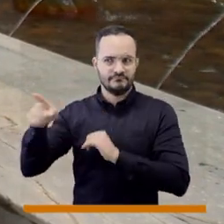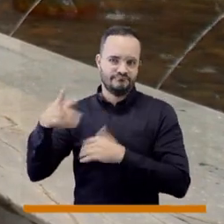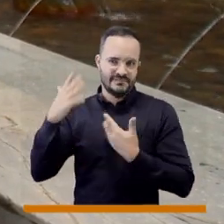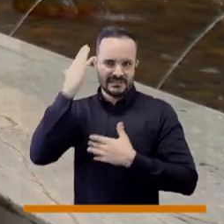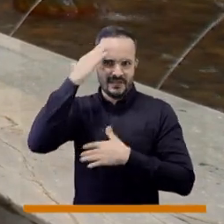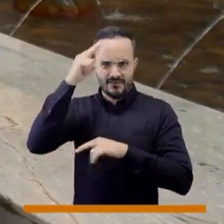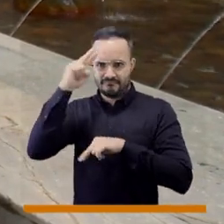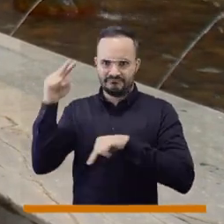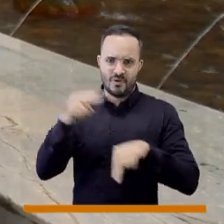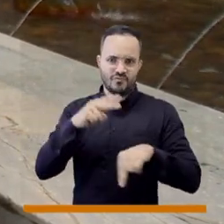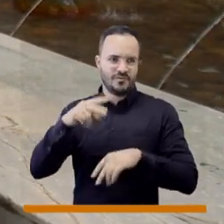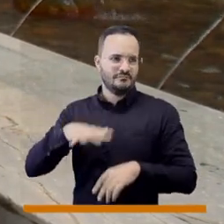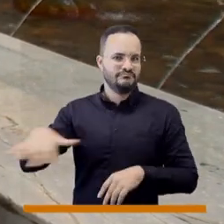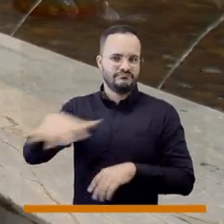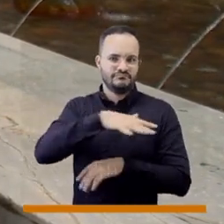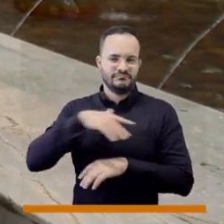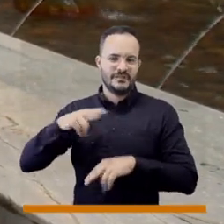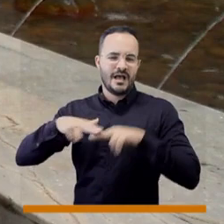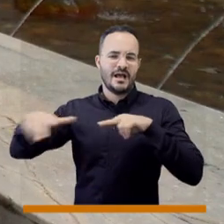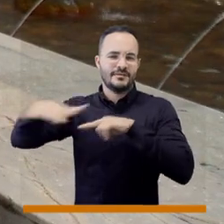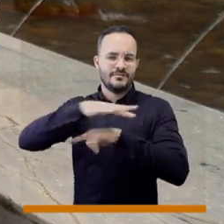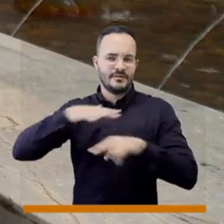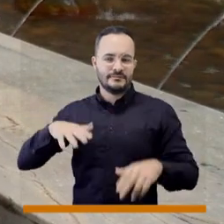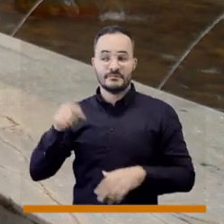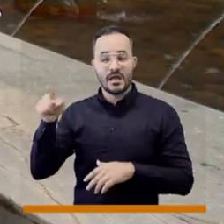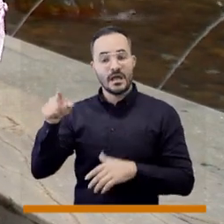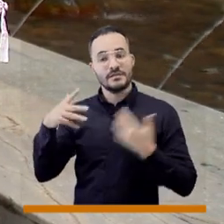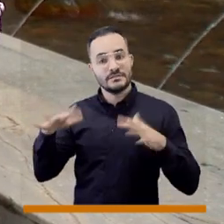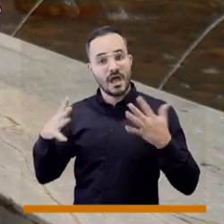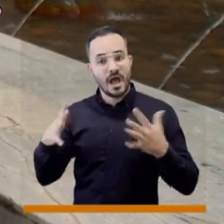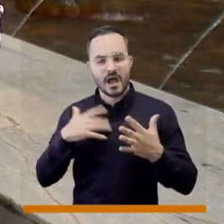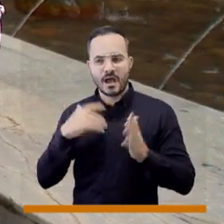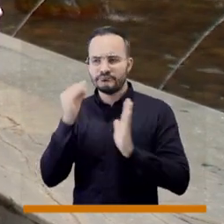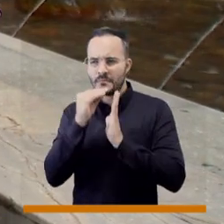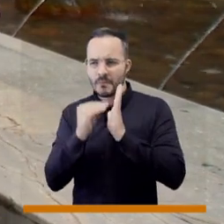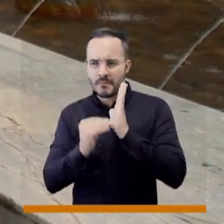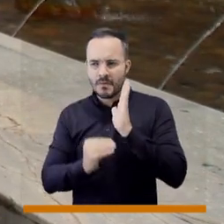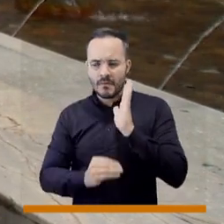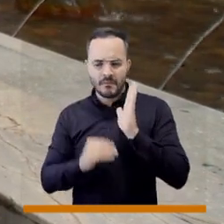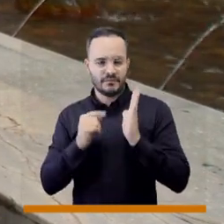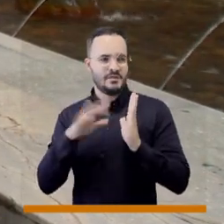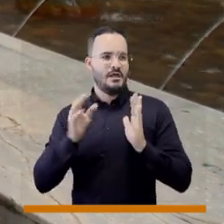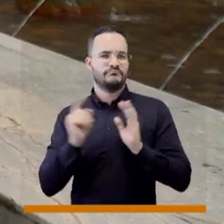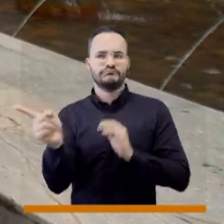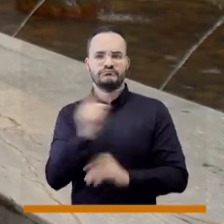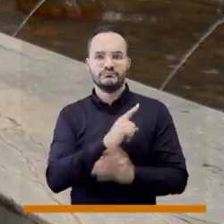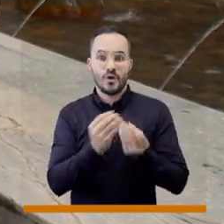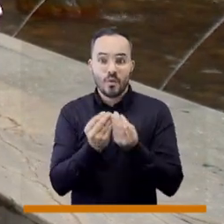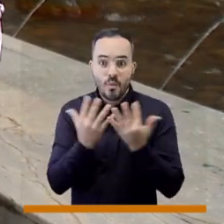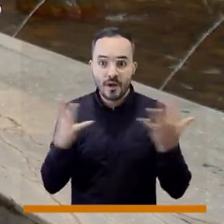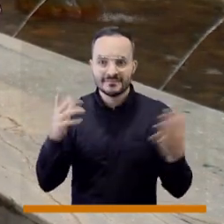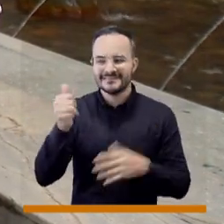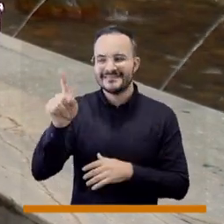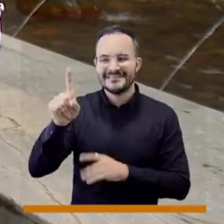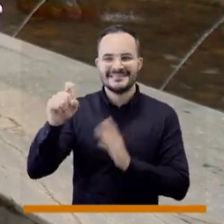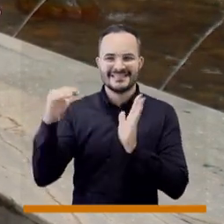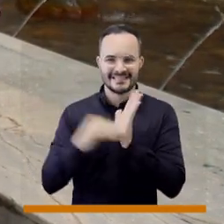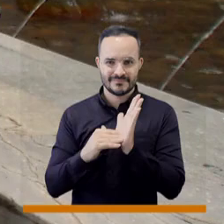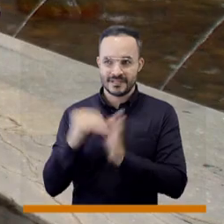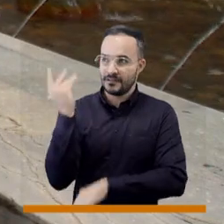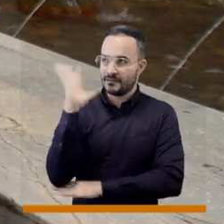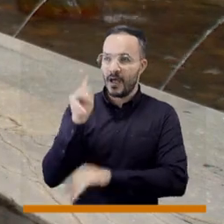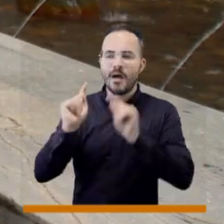que esta entidad diseñó un tablero de georreferenciación que ubica aproximadamente 16.000 de estos